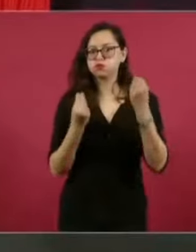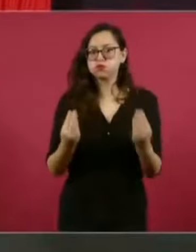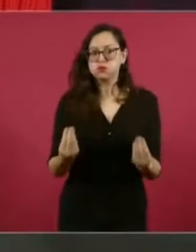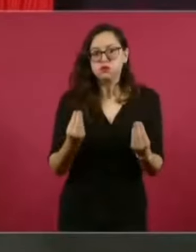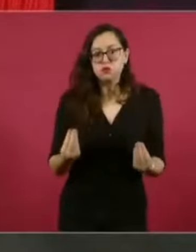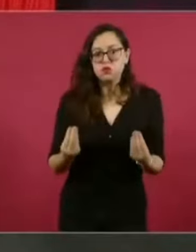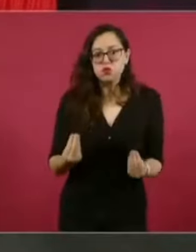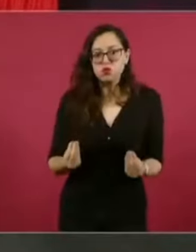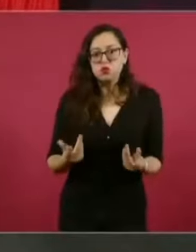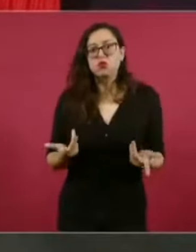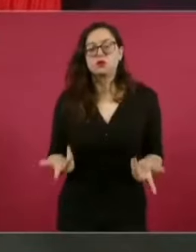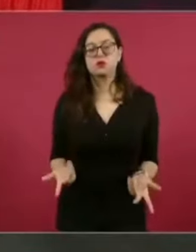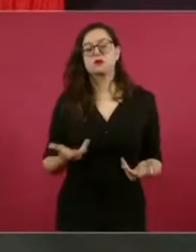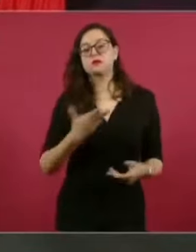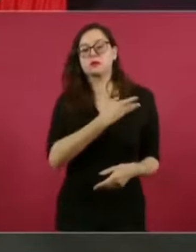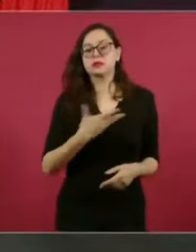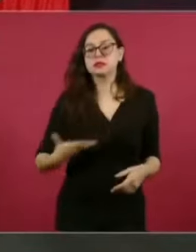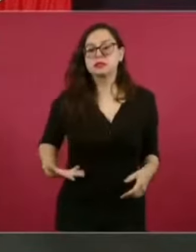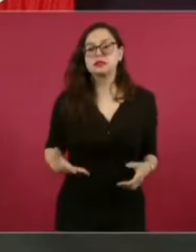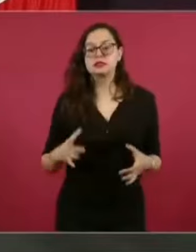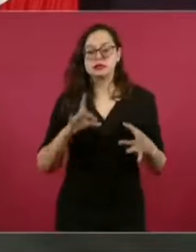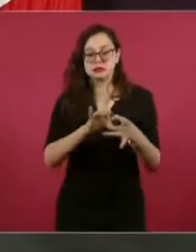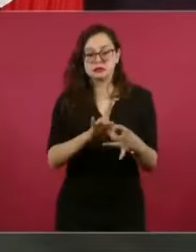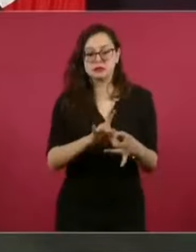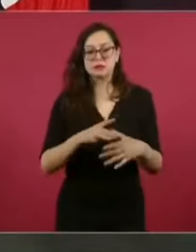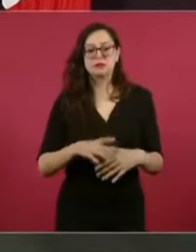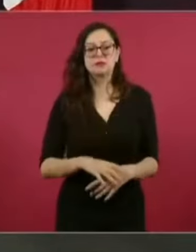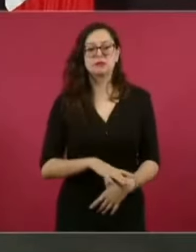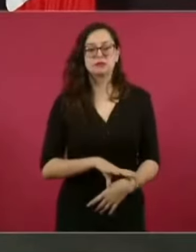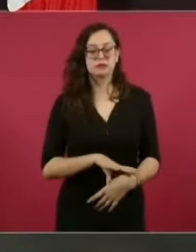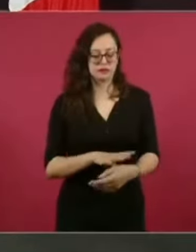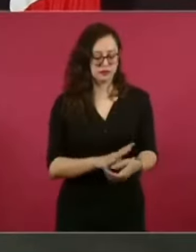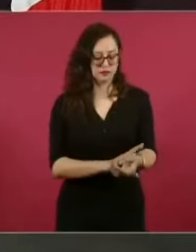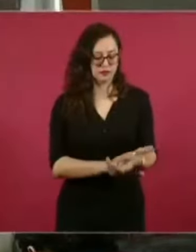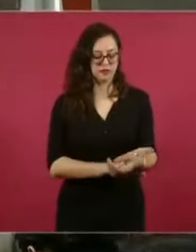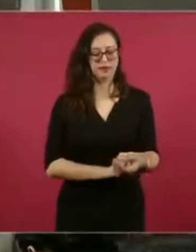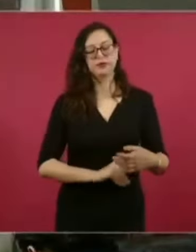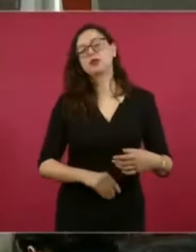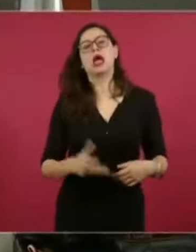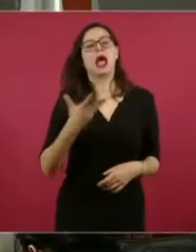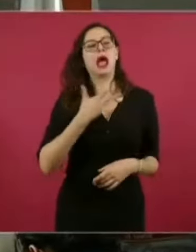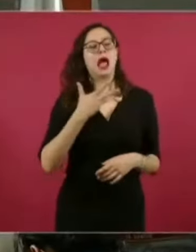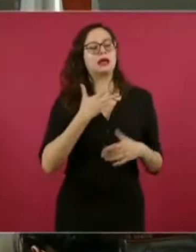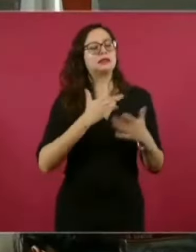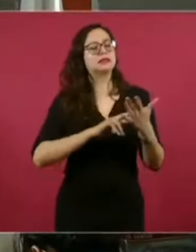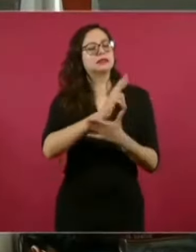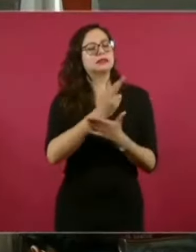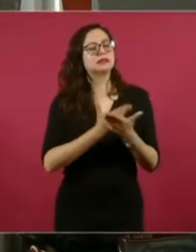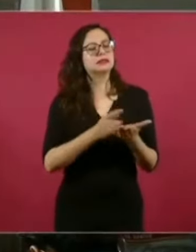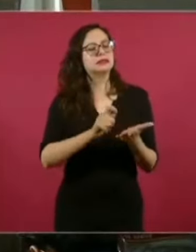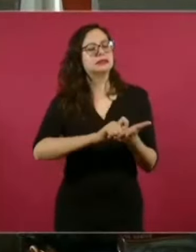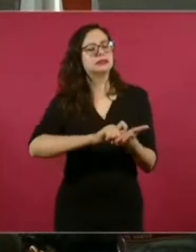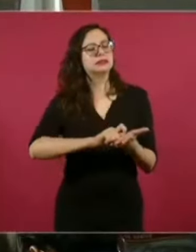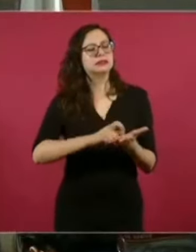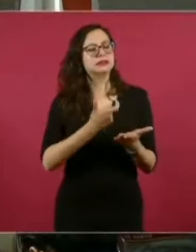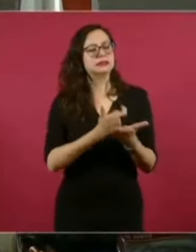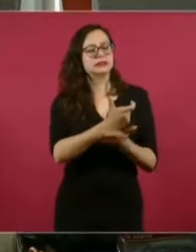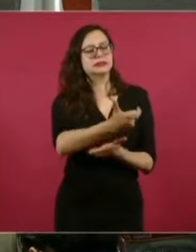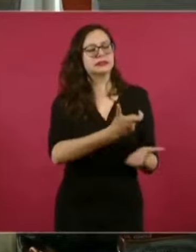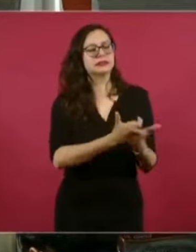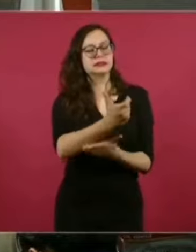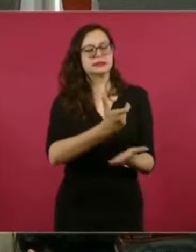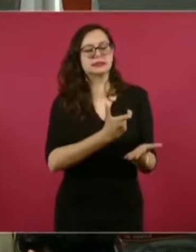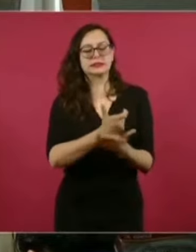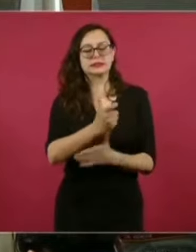sobre todo vinculados con los presidentes. Los recibos que estos